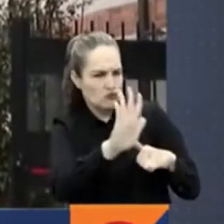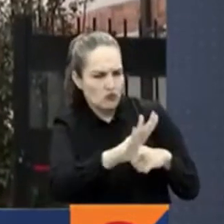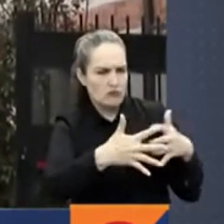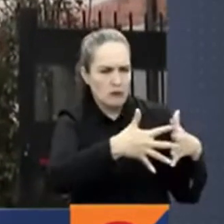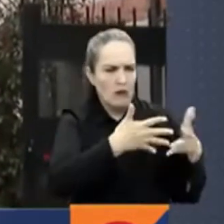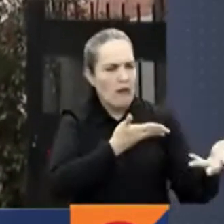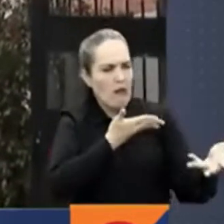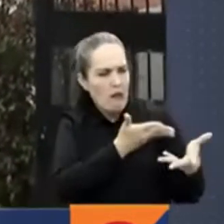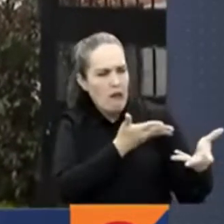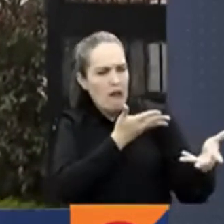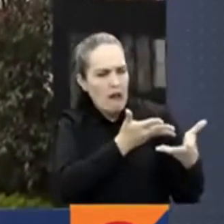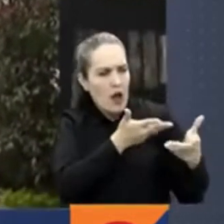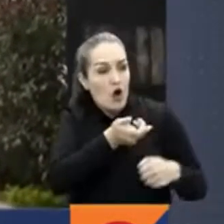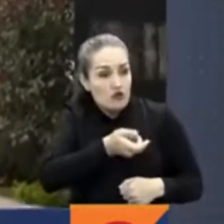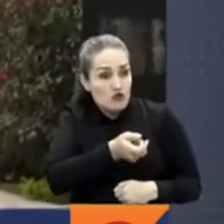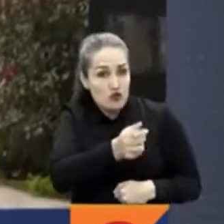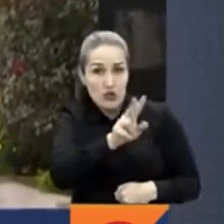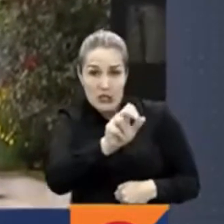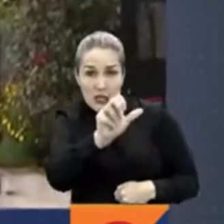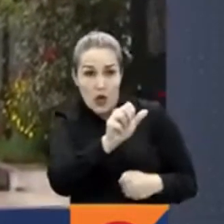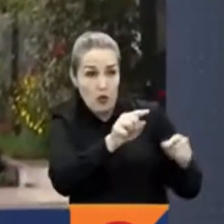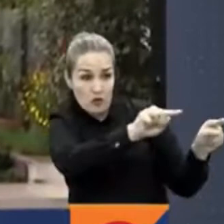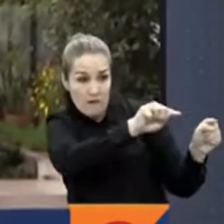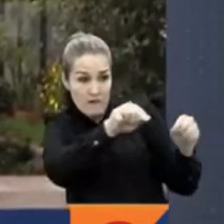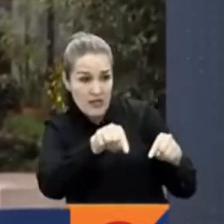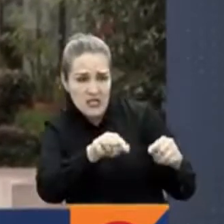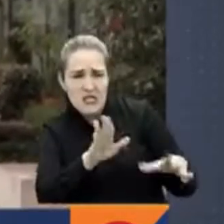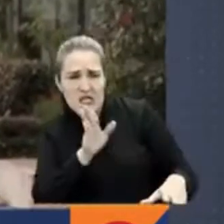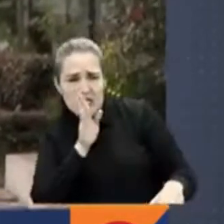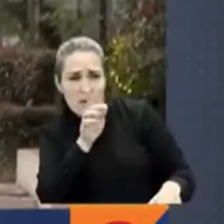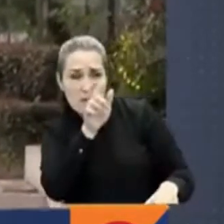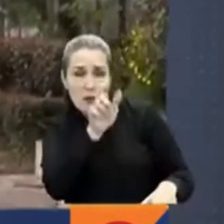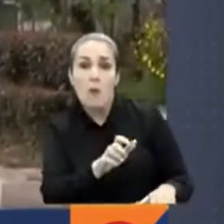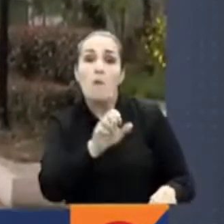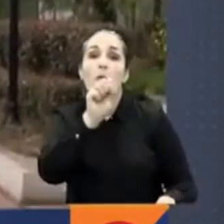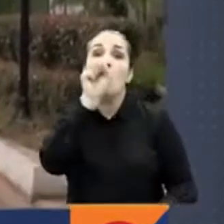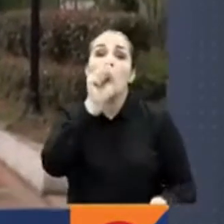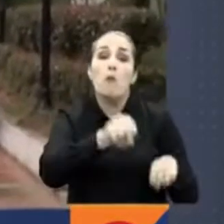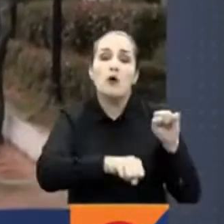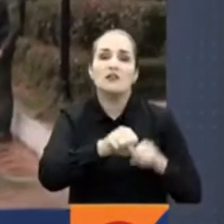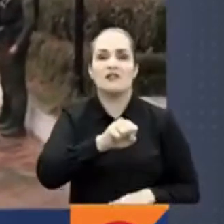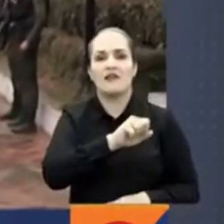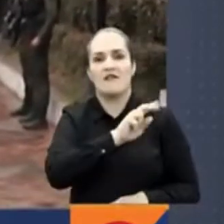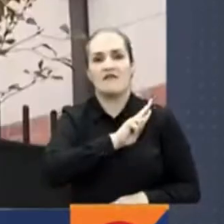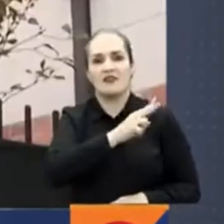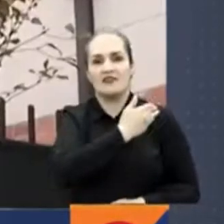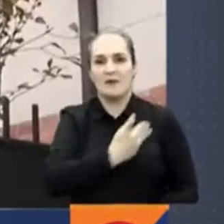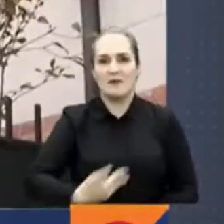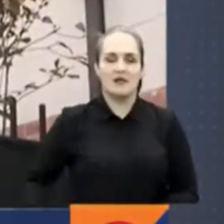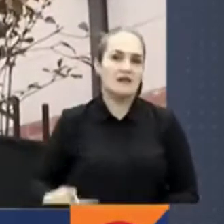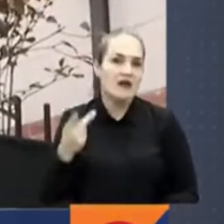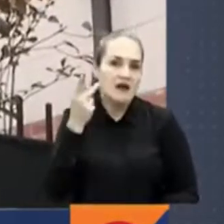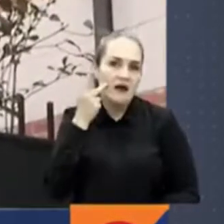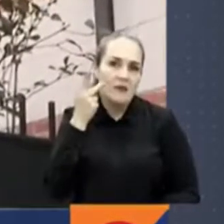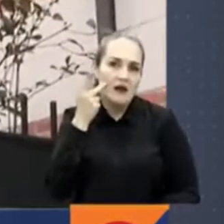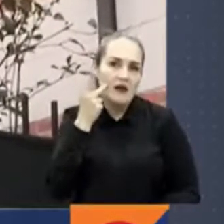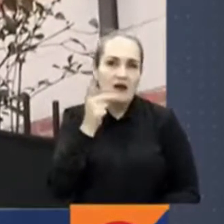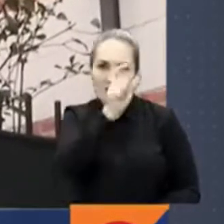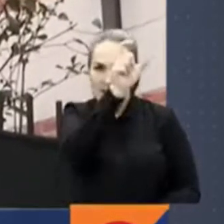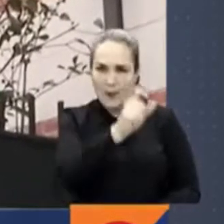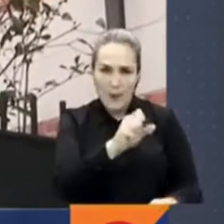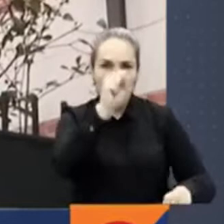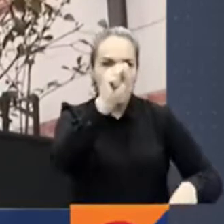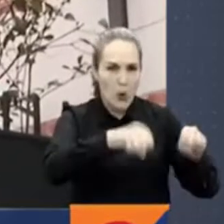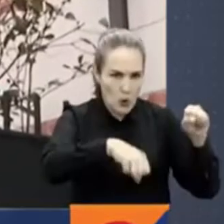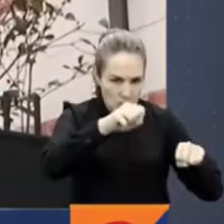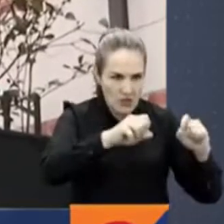posesión el próximo 7 de agosto. Delegación de la que se habla podría estar integrada por la vicepresidenta de los Estados Unidos, Kamala Harris, o también